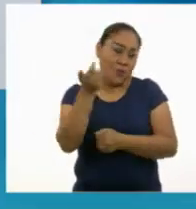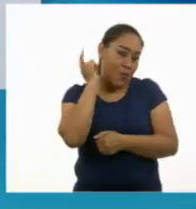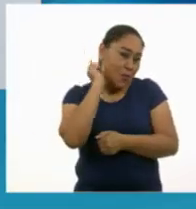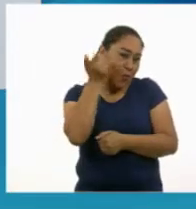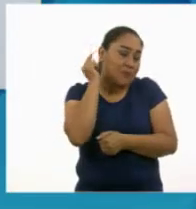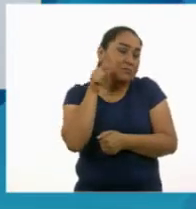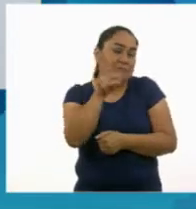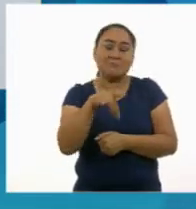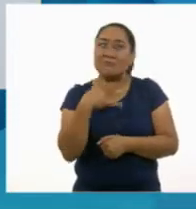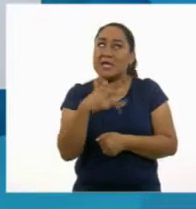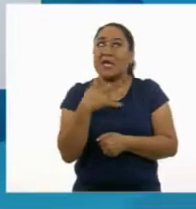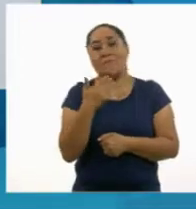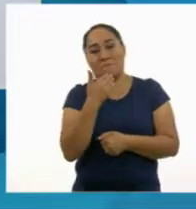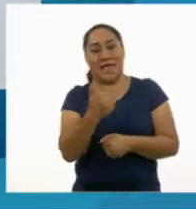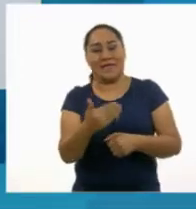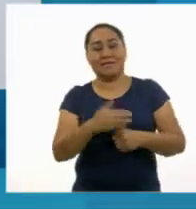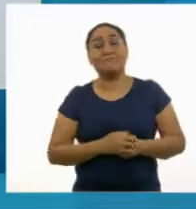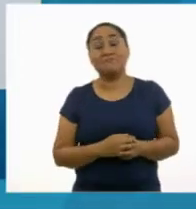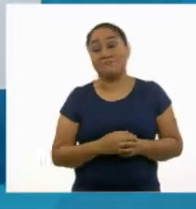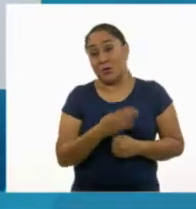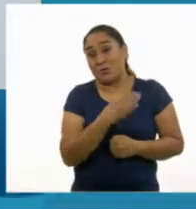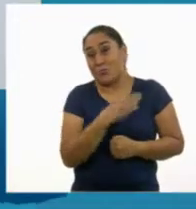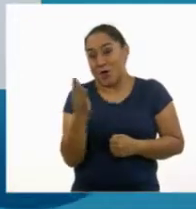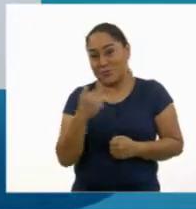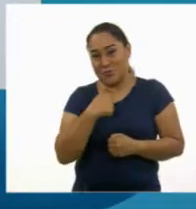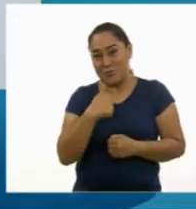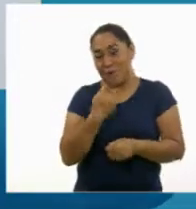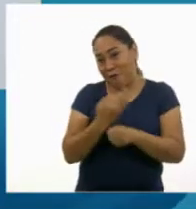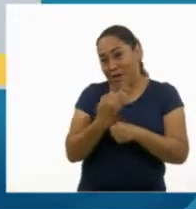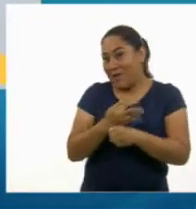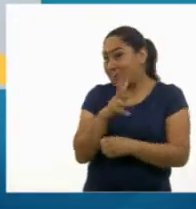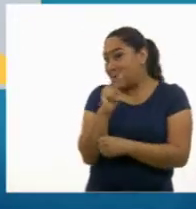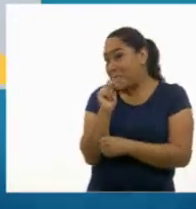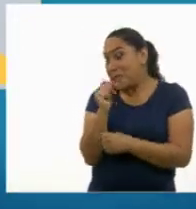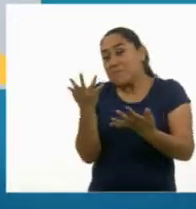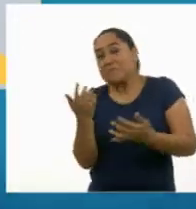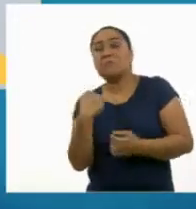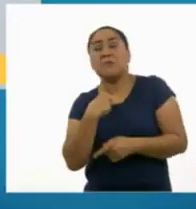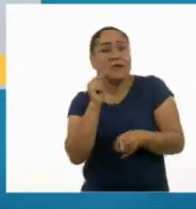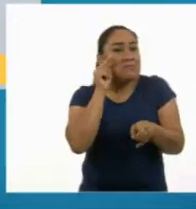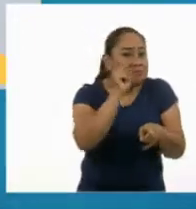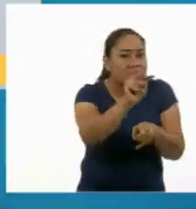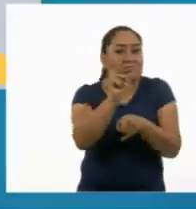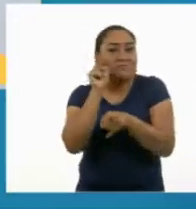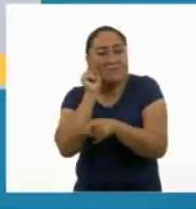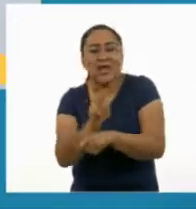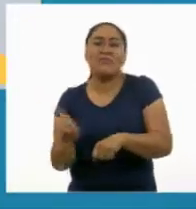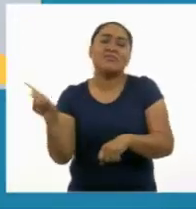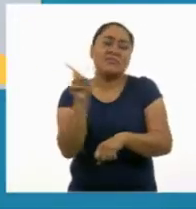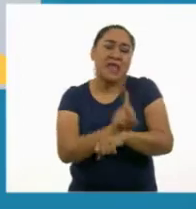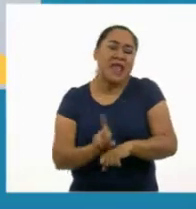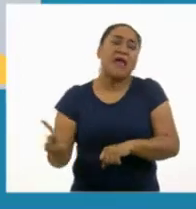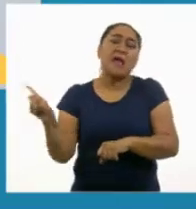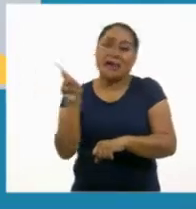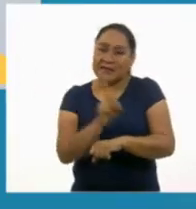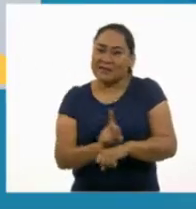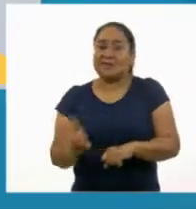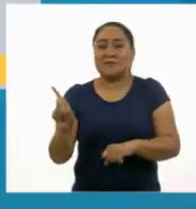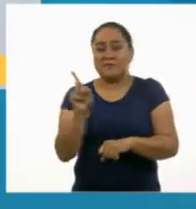que muy bien. ¡Qué bueno que salgo en la tele! Así los puedo ver todos los días.